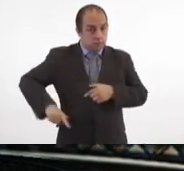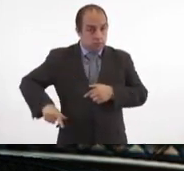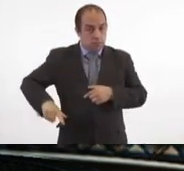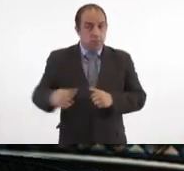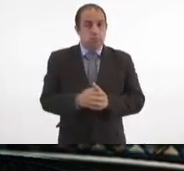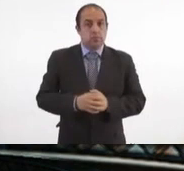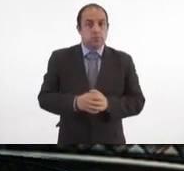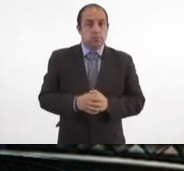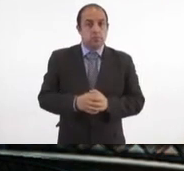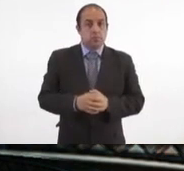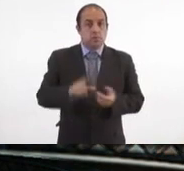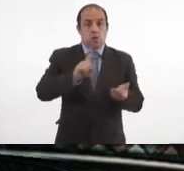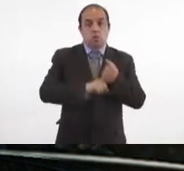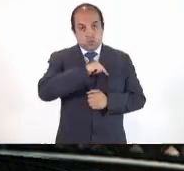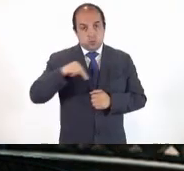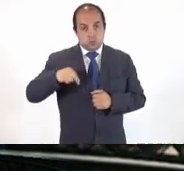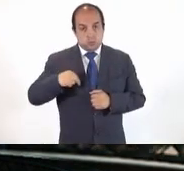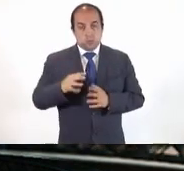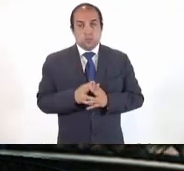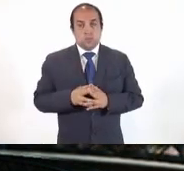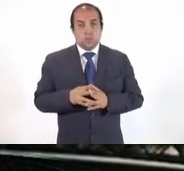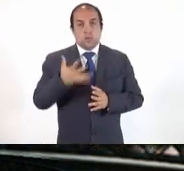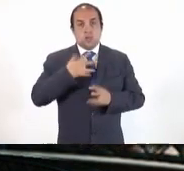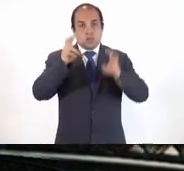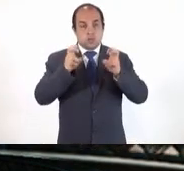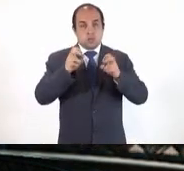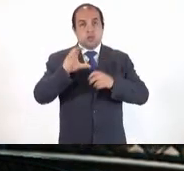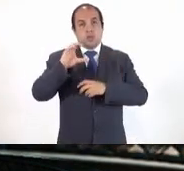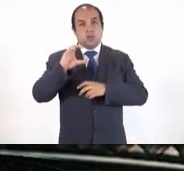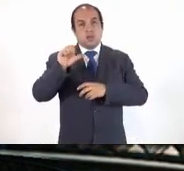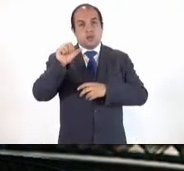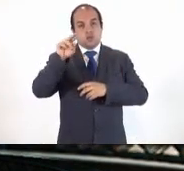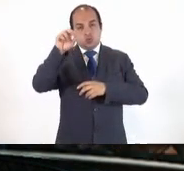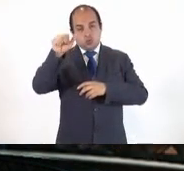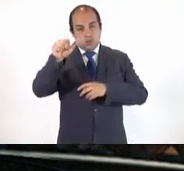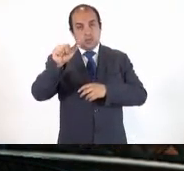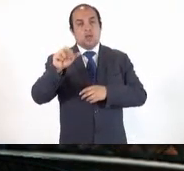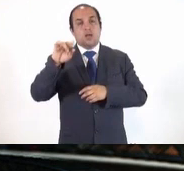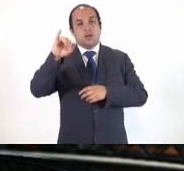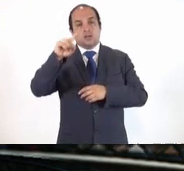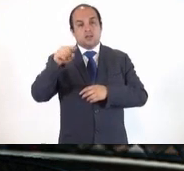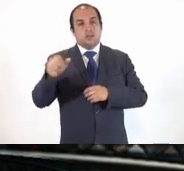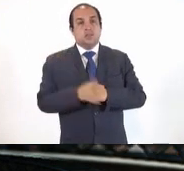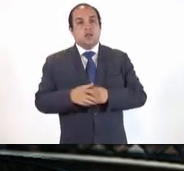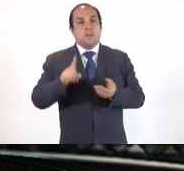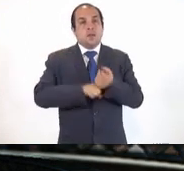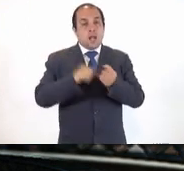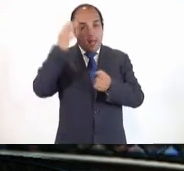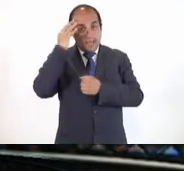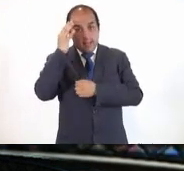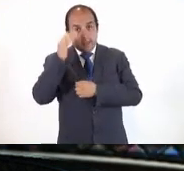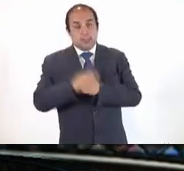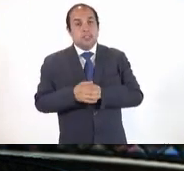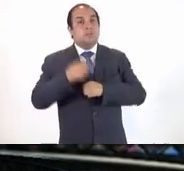incluido el metro de la Ciudad de México. Hay un tema que se llama causa raíz, que es particular del análisis de riesgos. Así